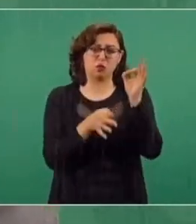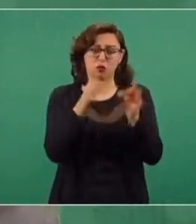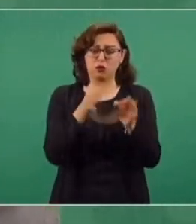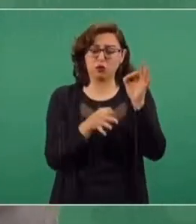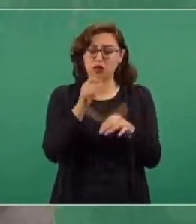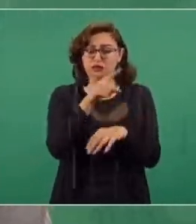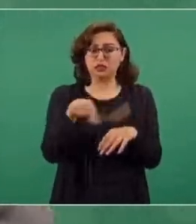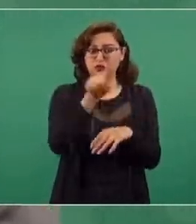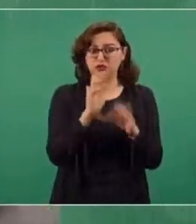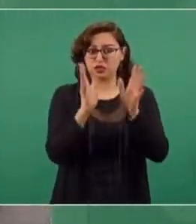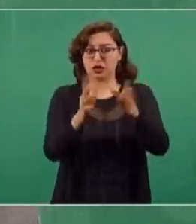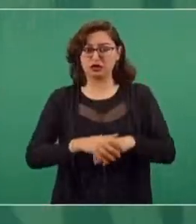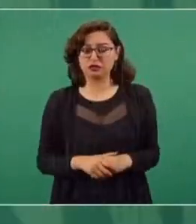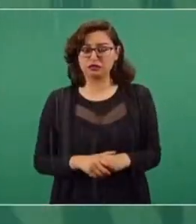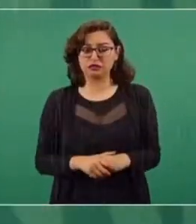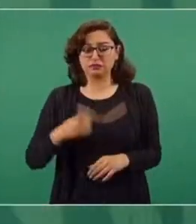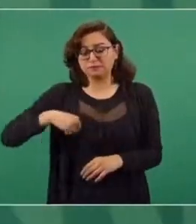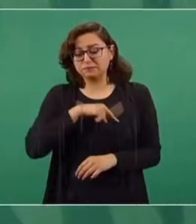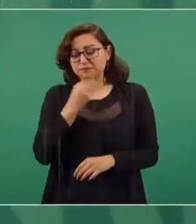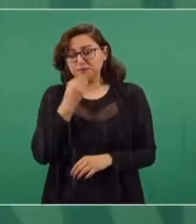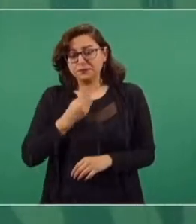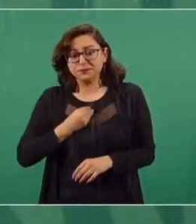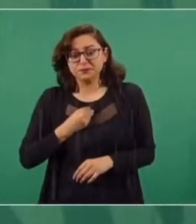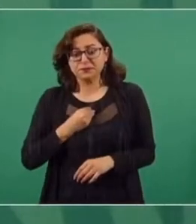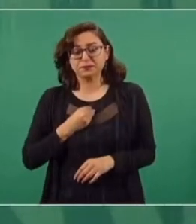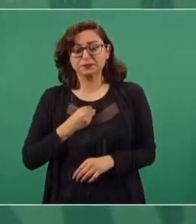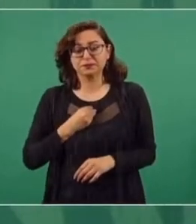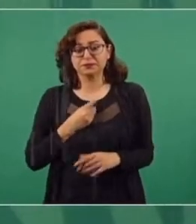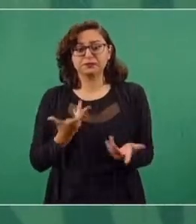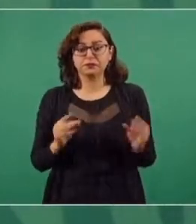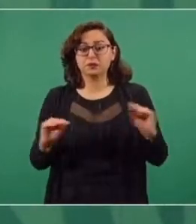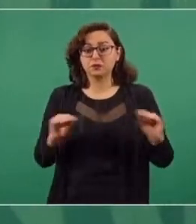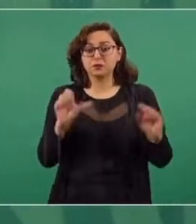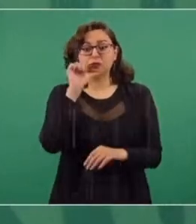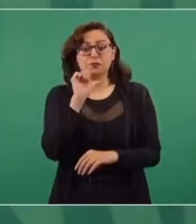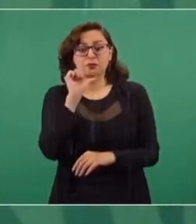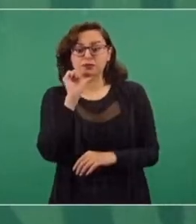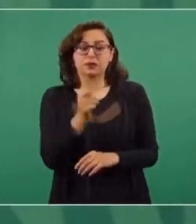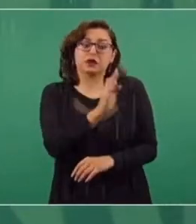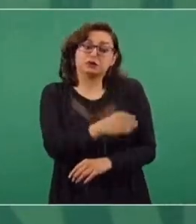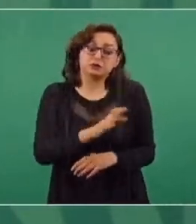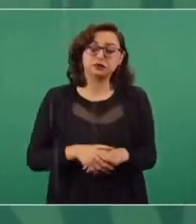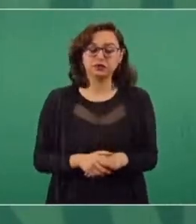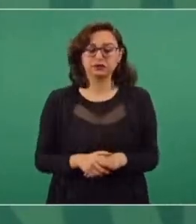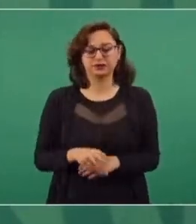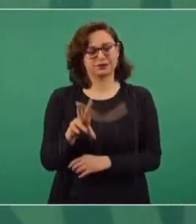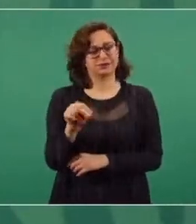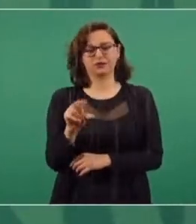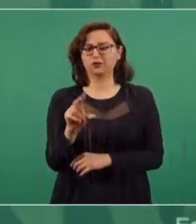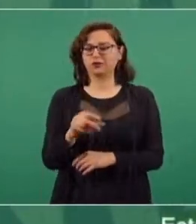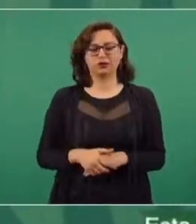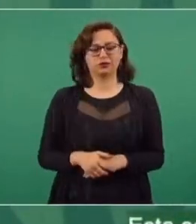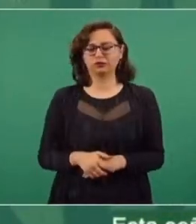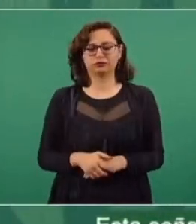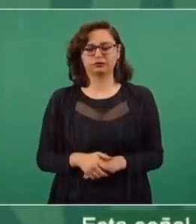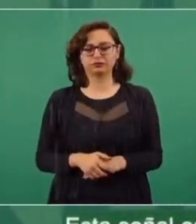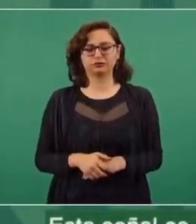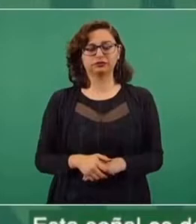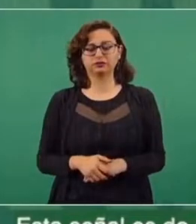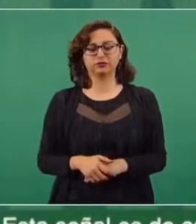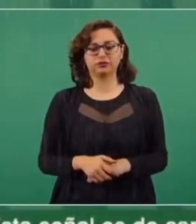y ya. Nosotros, como ciudadanos, no hagamos nada. No, no.